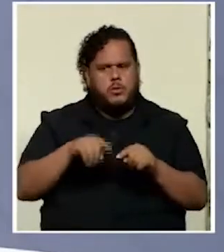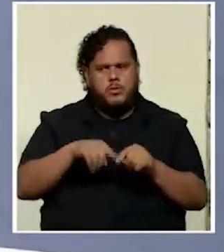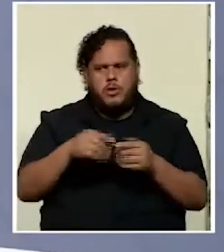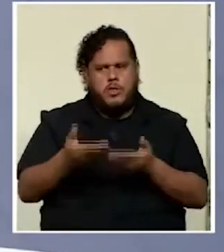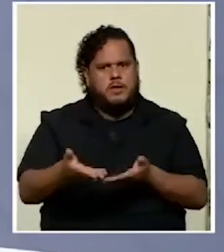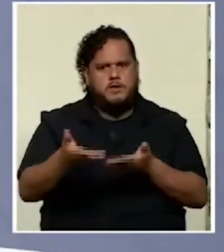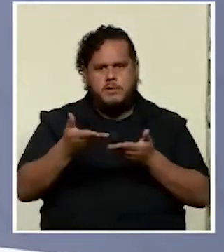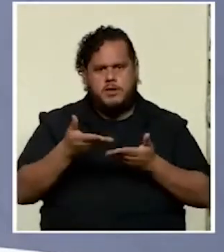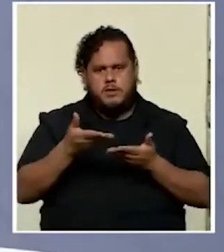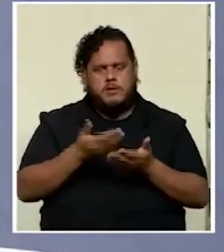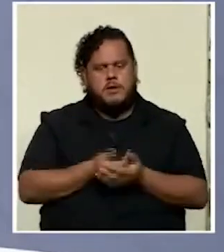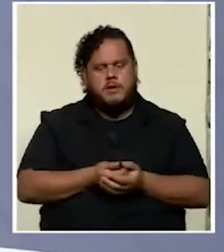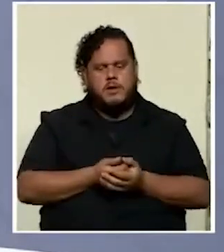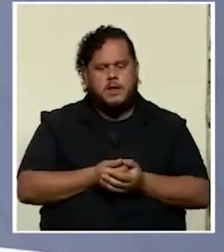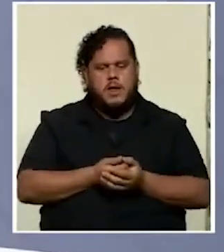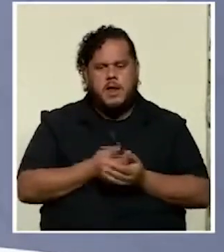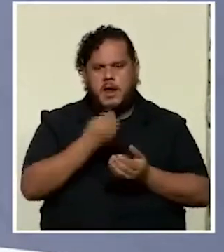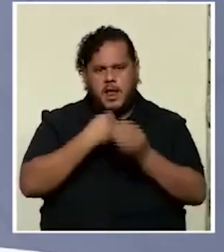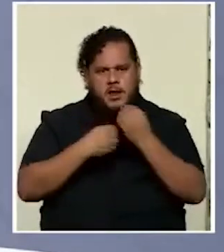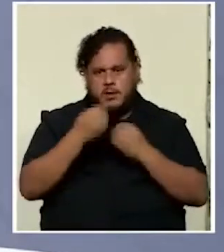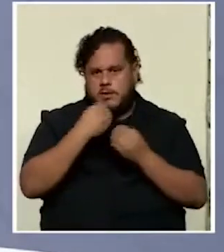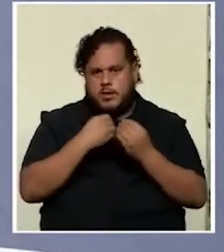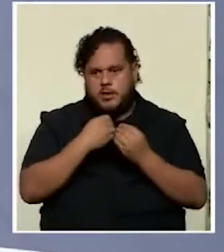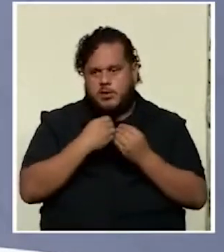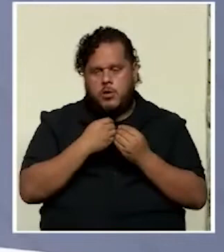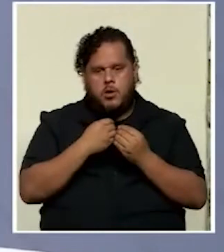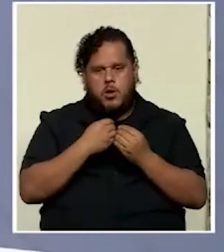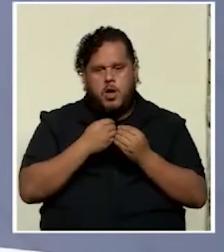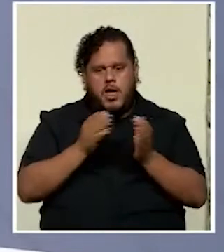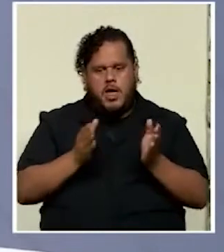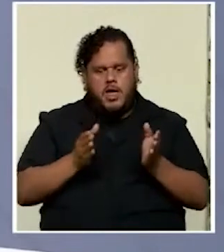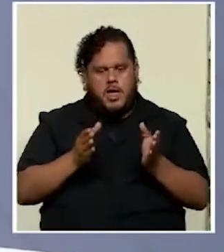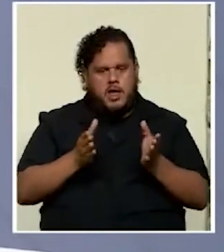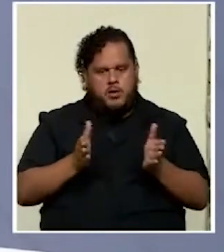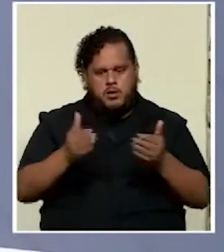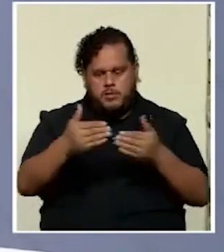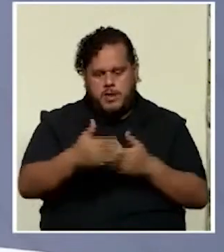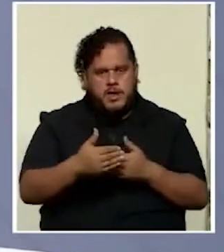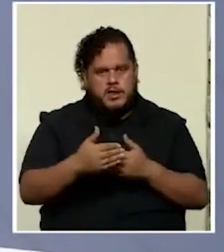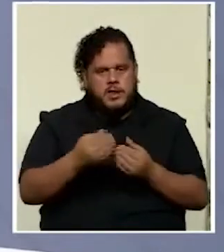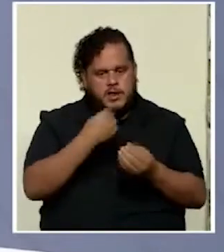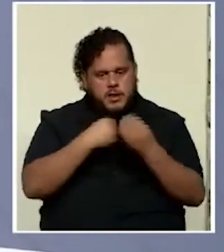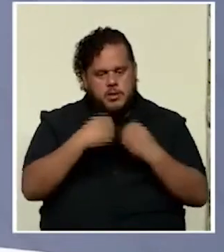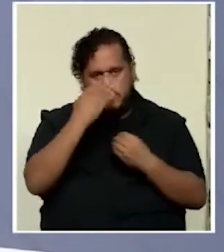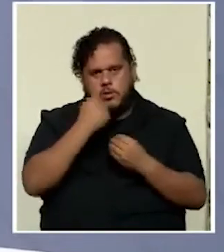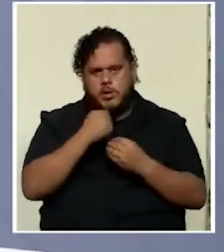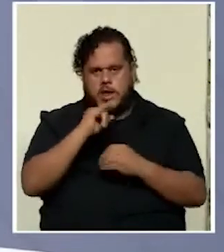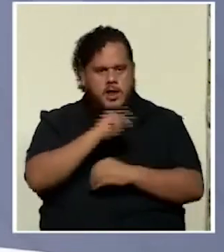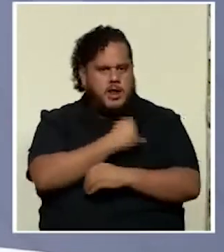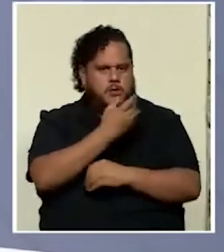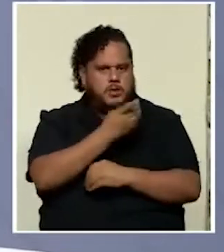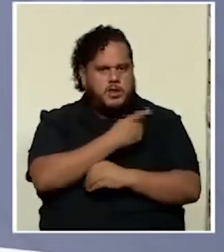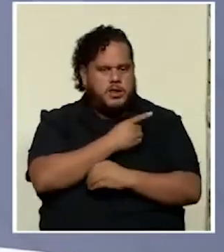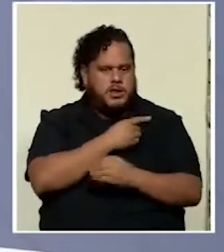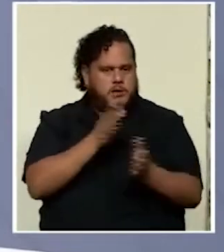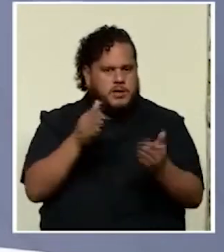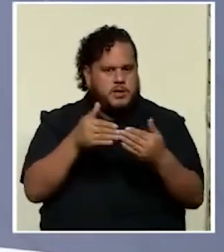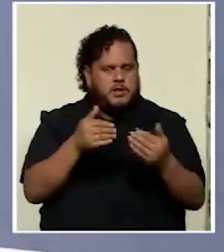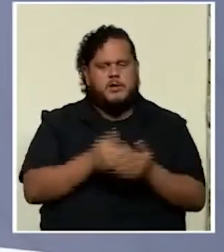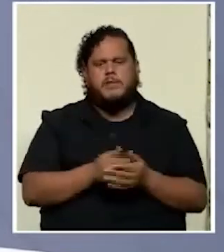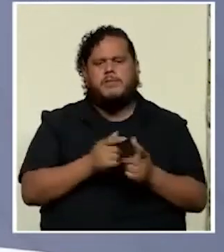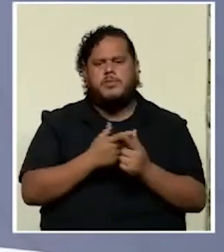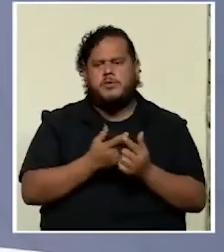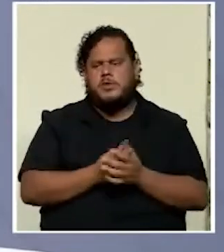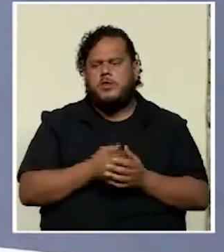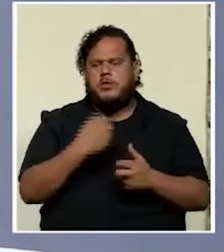la alimentación los paquetes de alimentación porque la junta está cerrada entonces